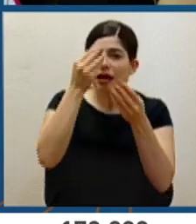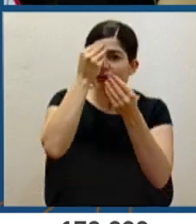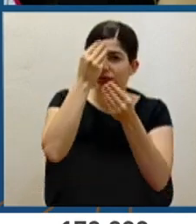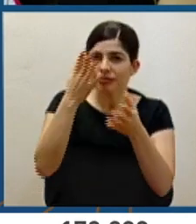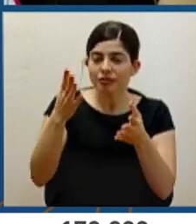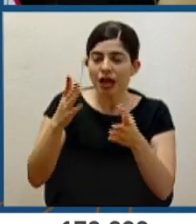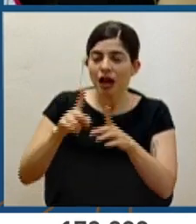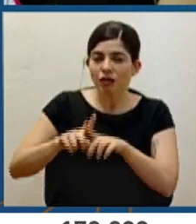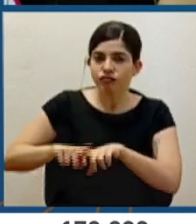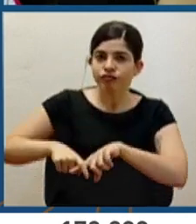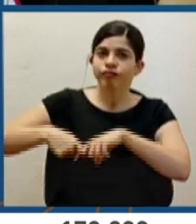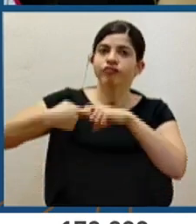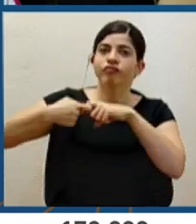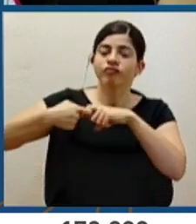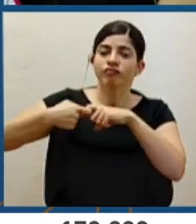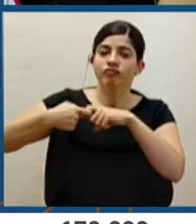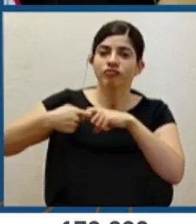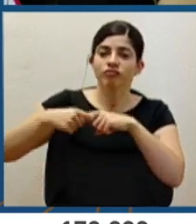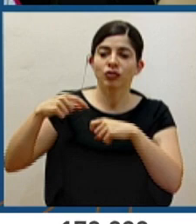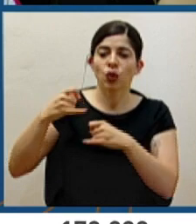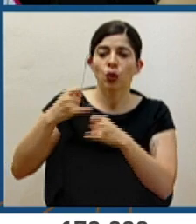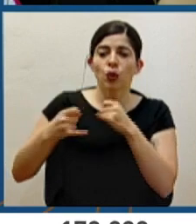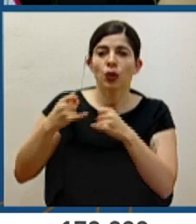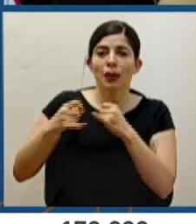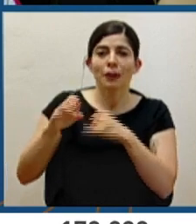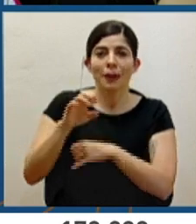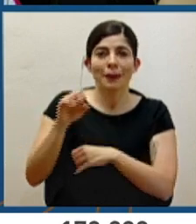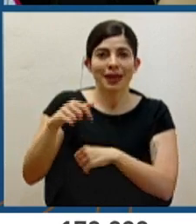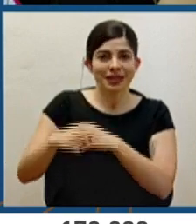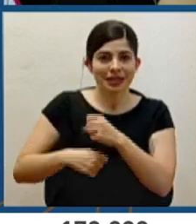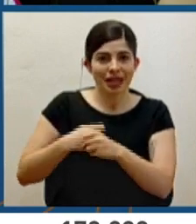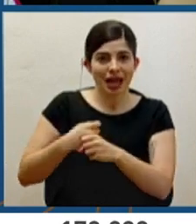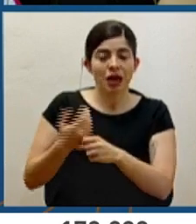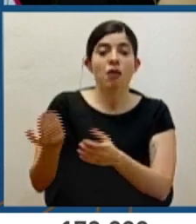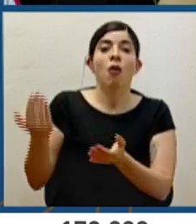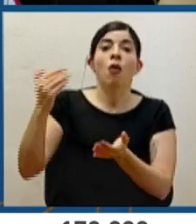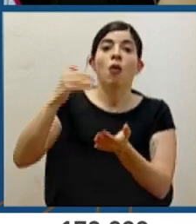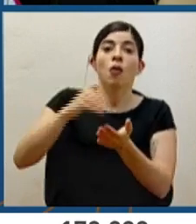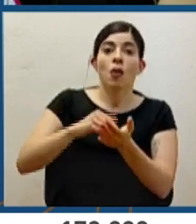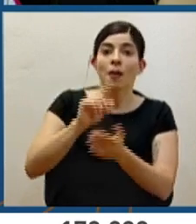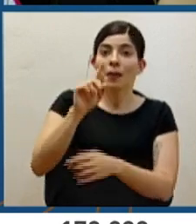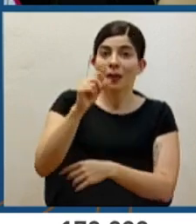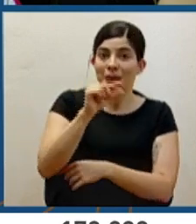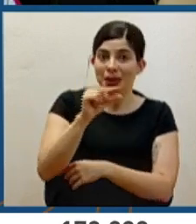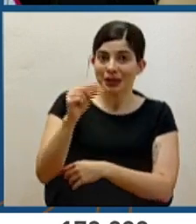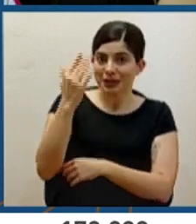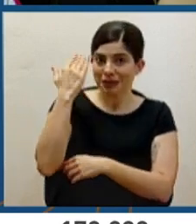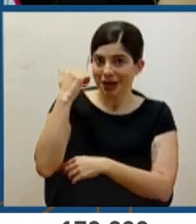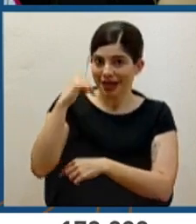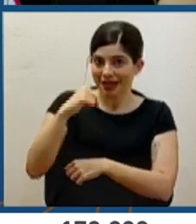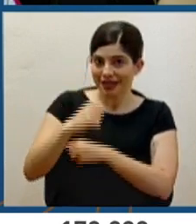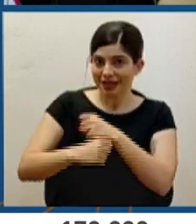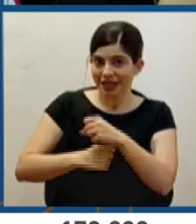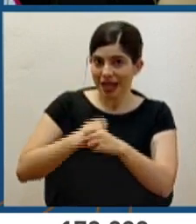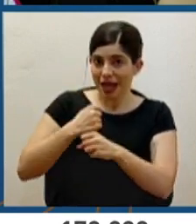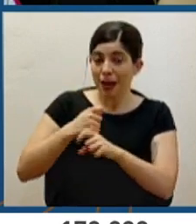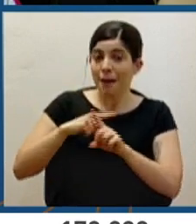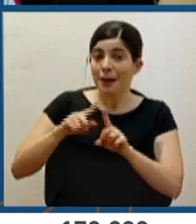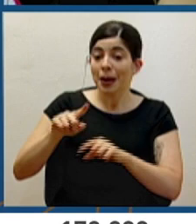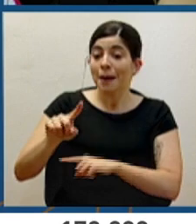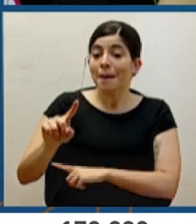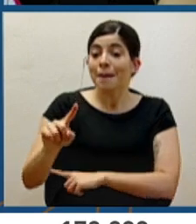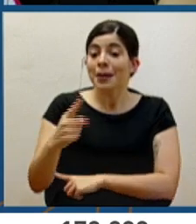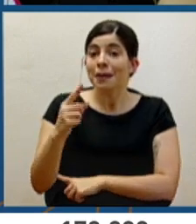interrupción de esta medida en los últimos meses del año. Se reinstauró en la primera semana del año y a partir del